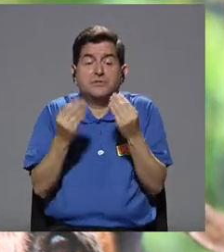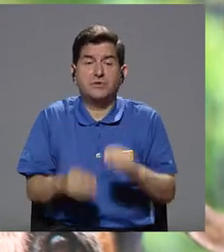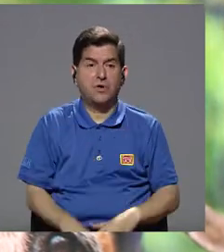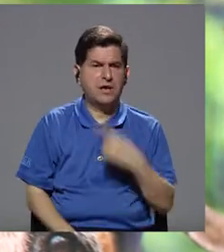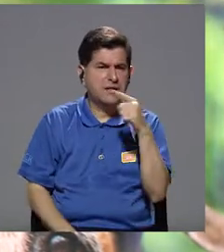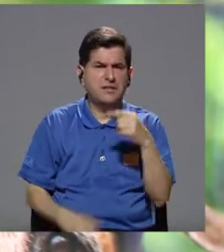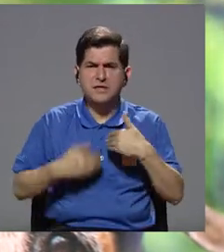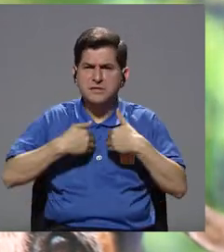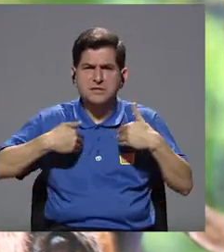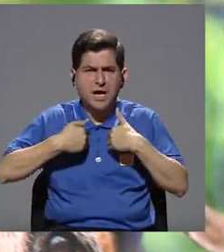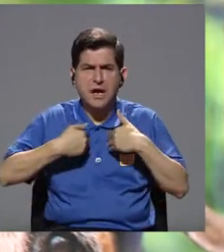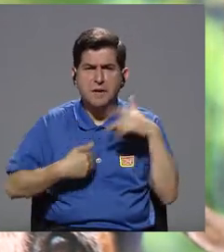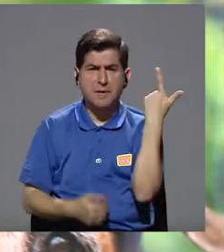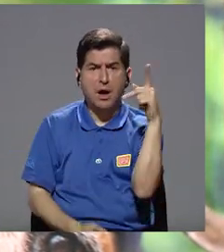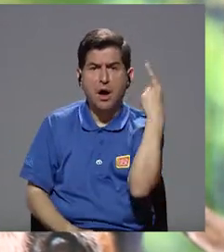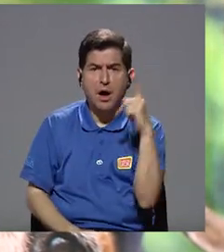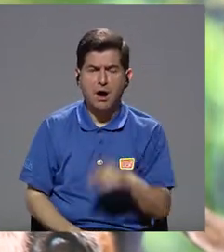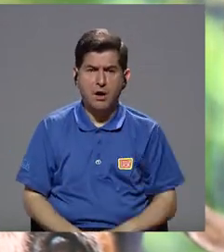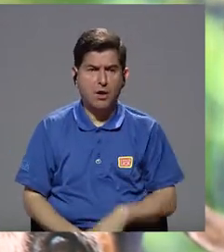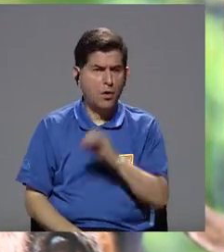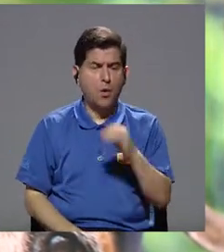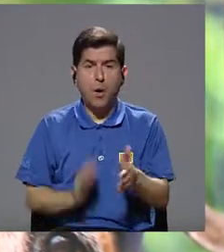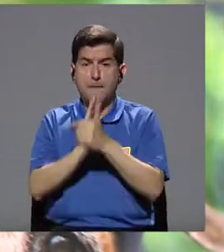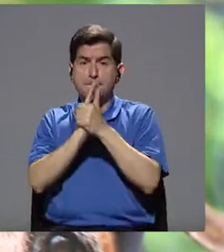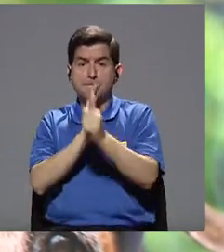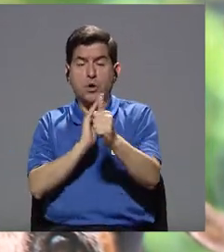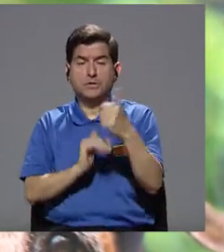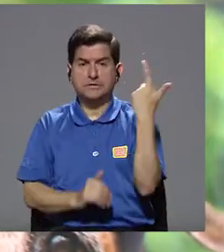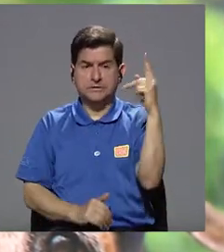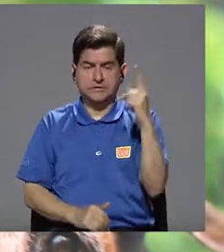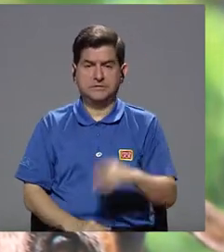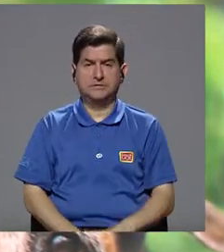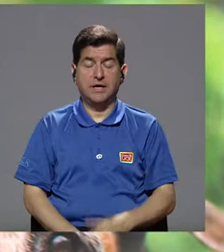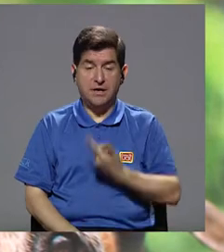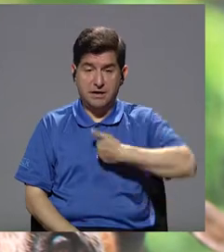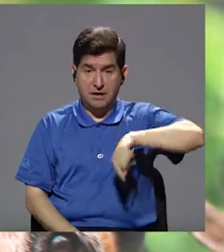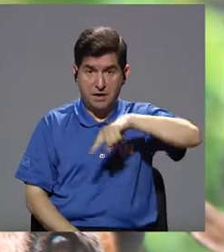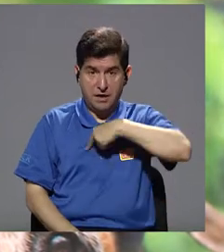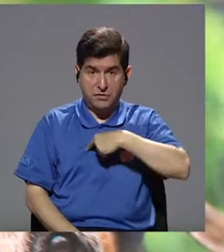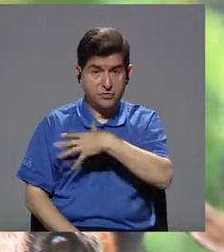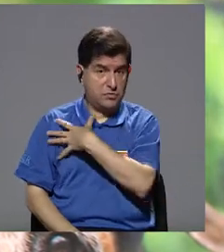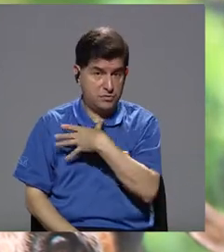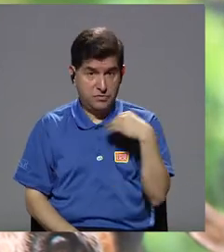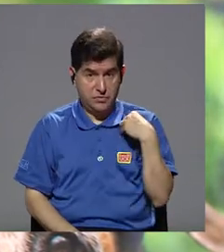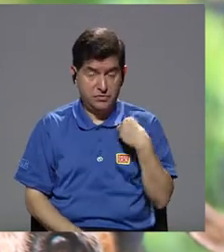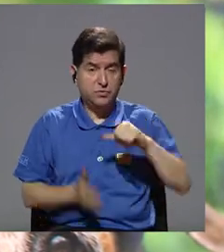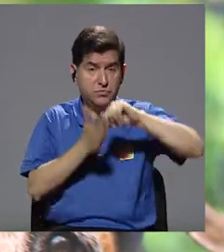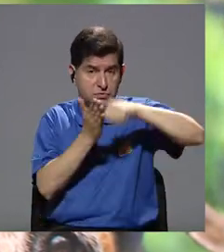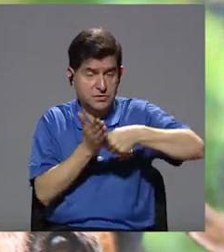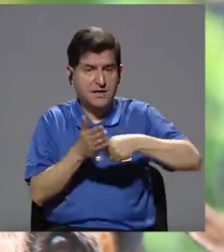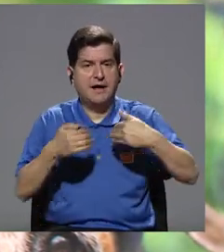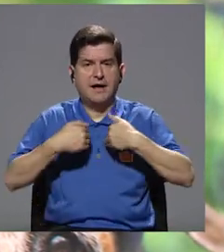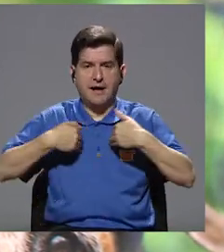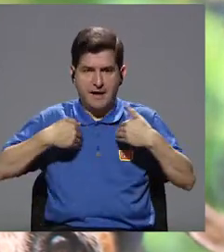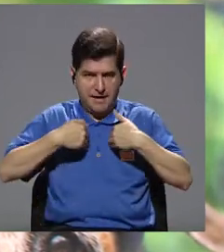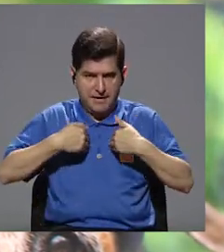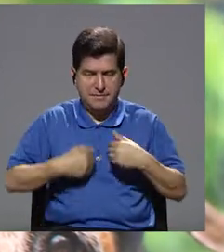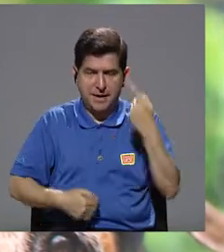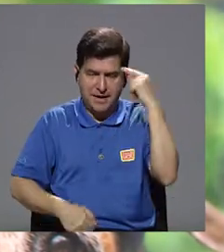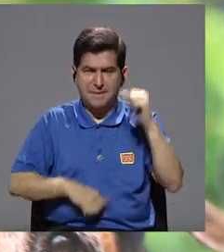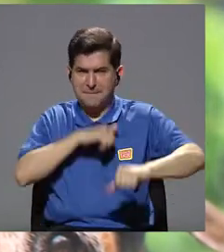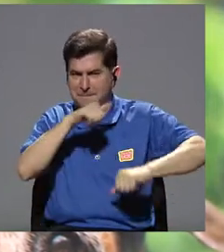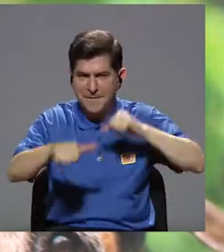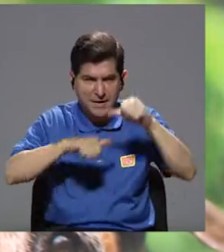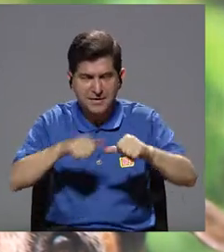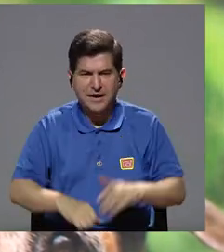miedo porque dicen que son animales peligrosos, animales potencialmente peligrosos. Y a nosotros siempre nos gusta recalcar que estos animales que son